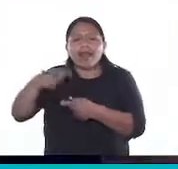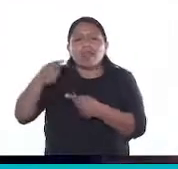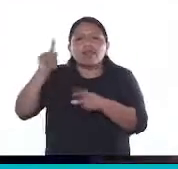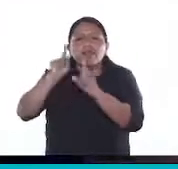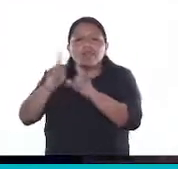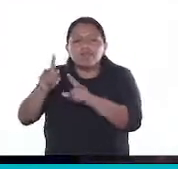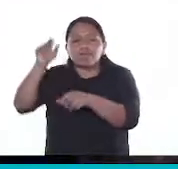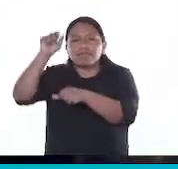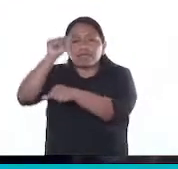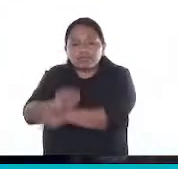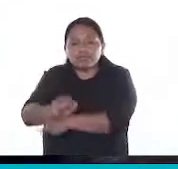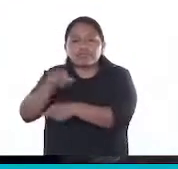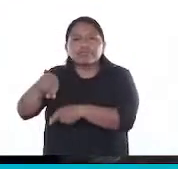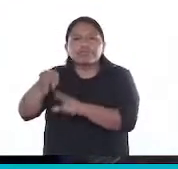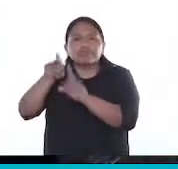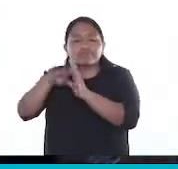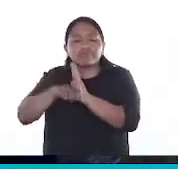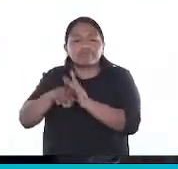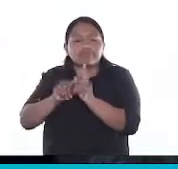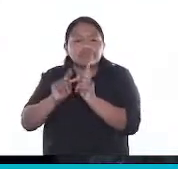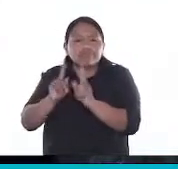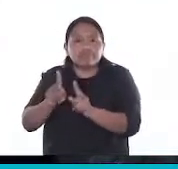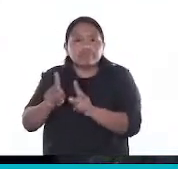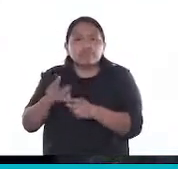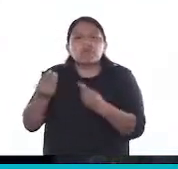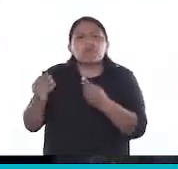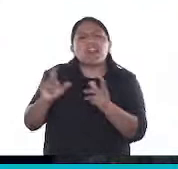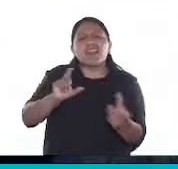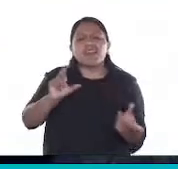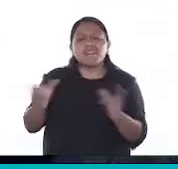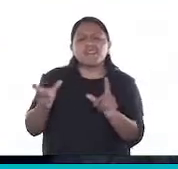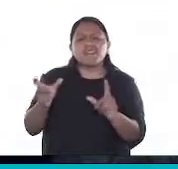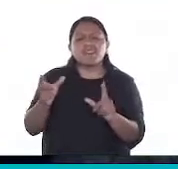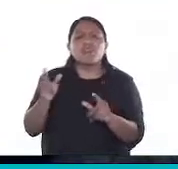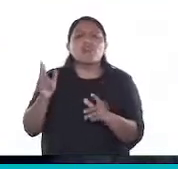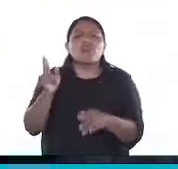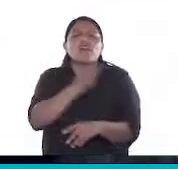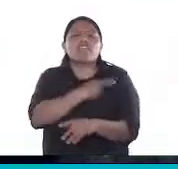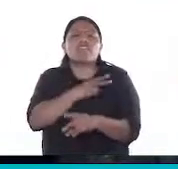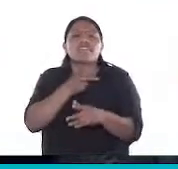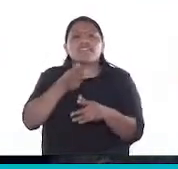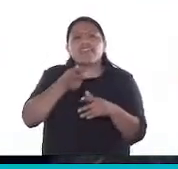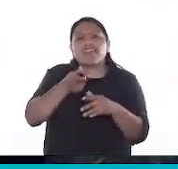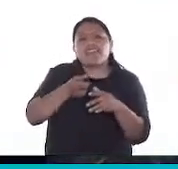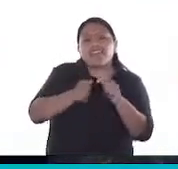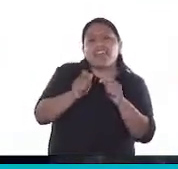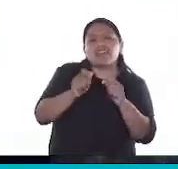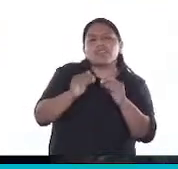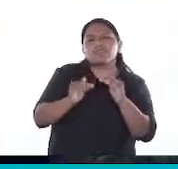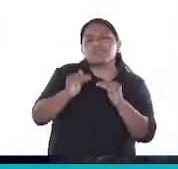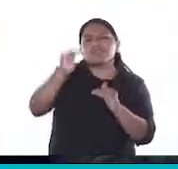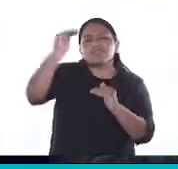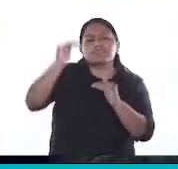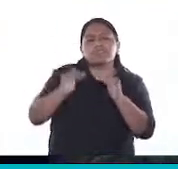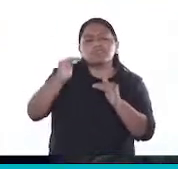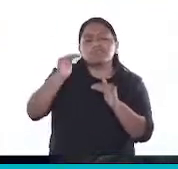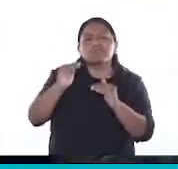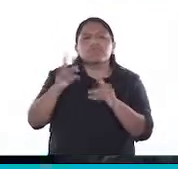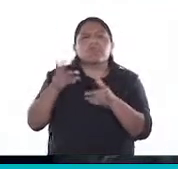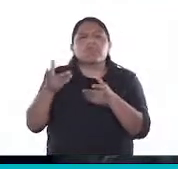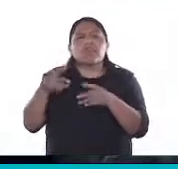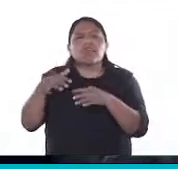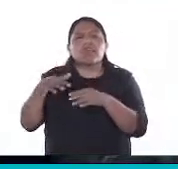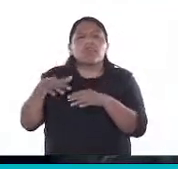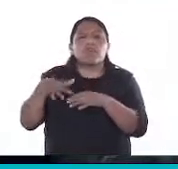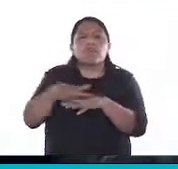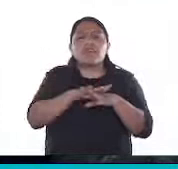penales justamente con este protocolo. ¿Cuál es la diferencia de un jefe narco pequeño, mediano o grande de operar una red